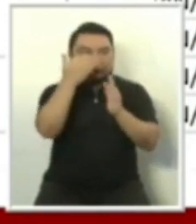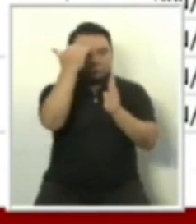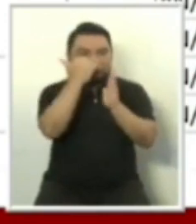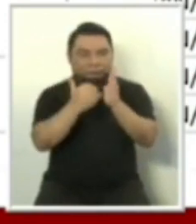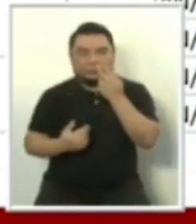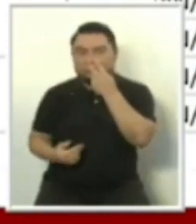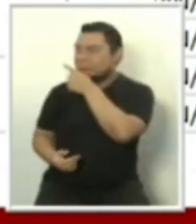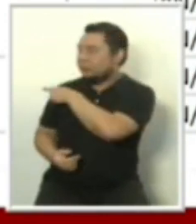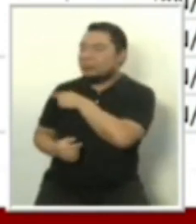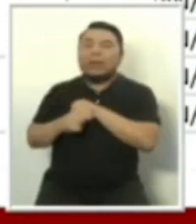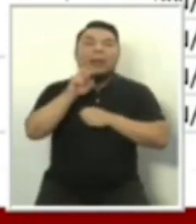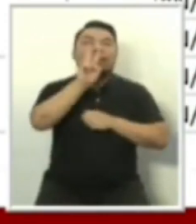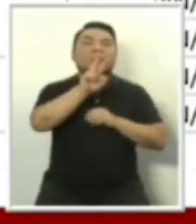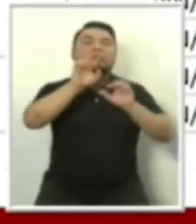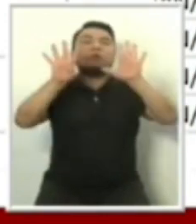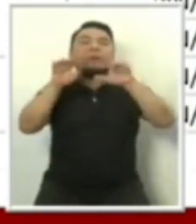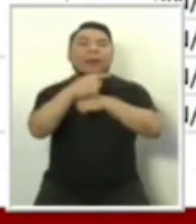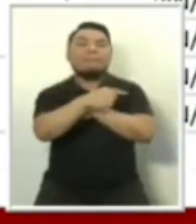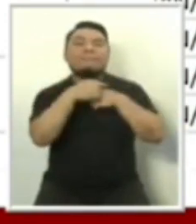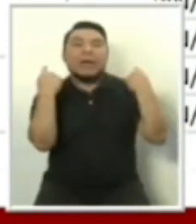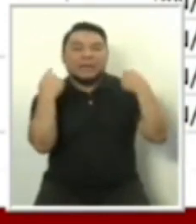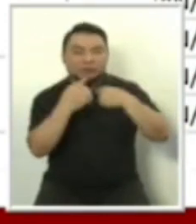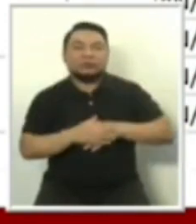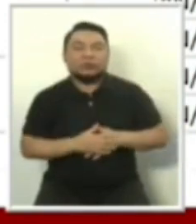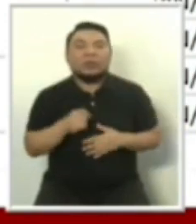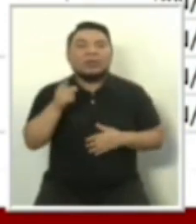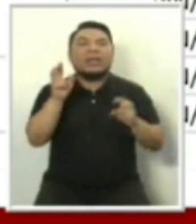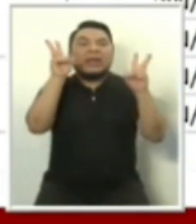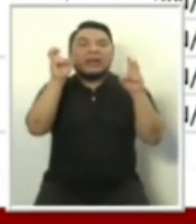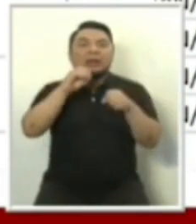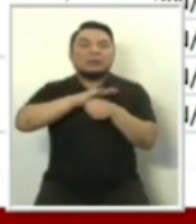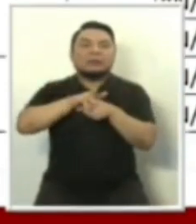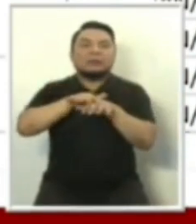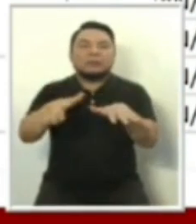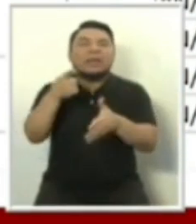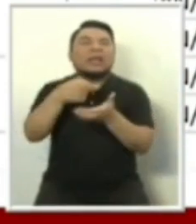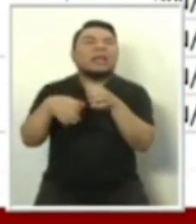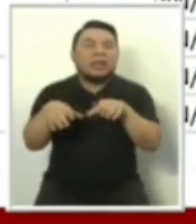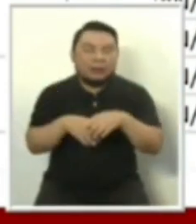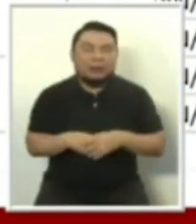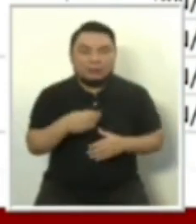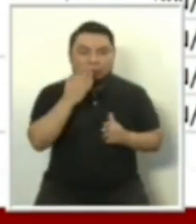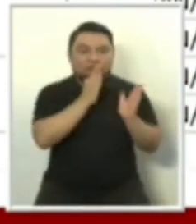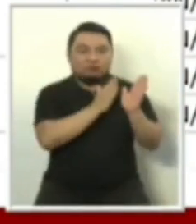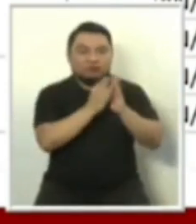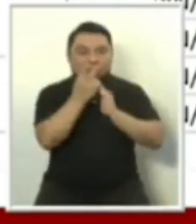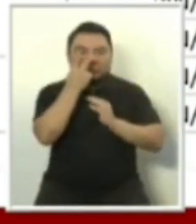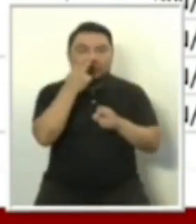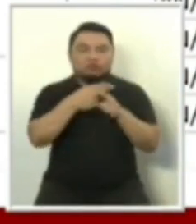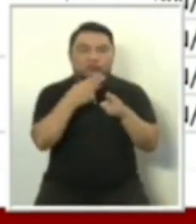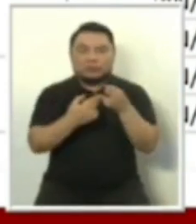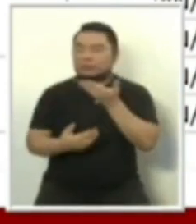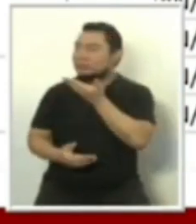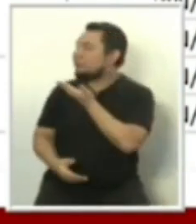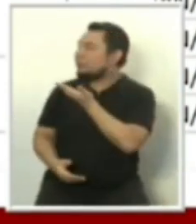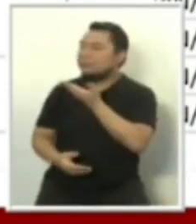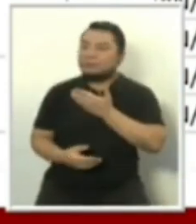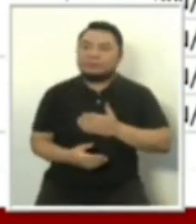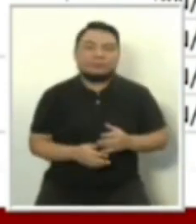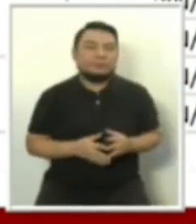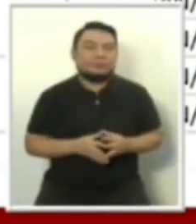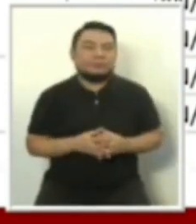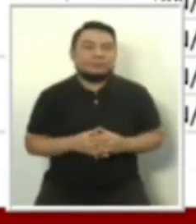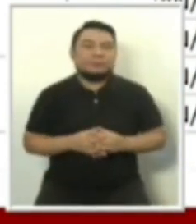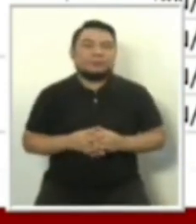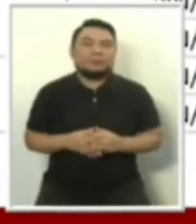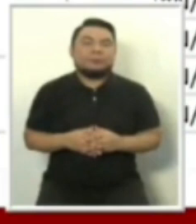marzo, que se trata de medidas ante la pandemia. El orden es Juntos por el Perú, Victoria Nacional, Partido Popular Cristiano, Alianza